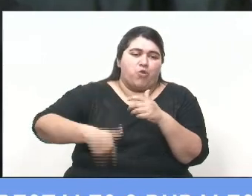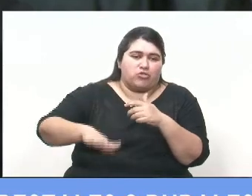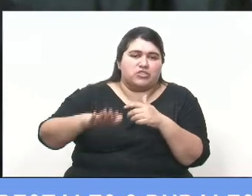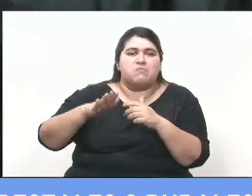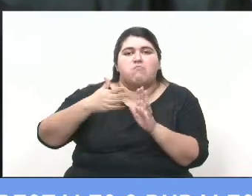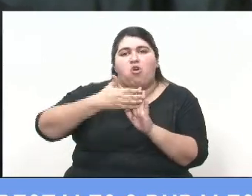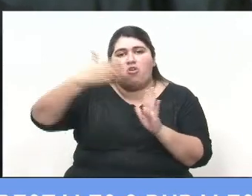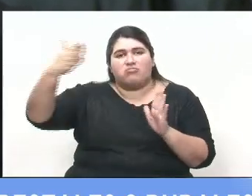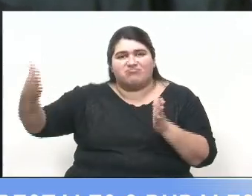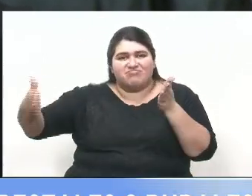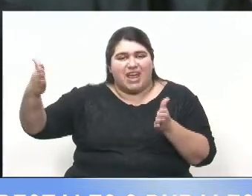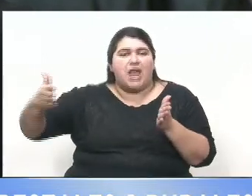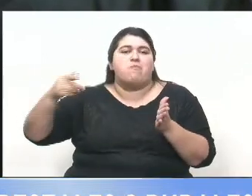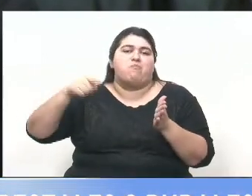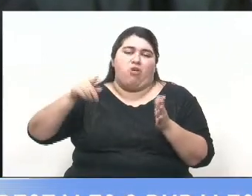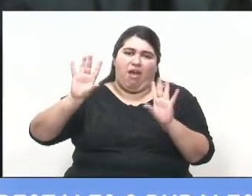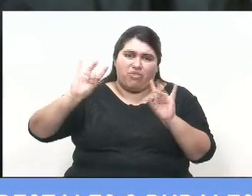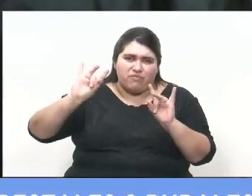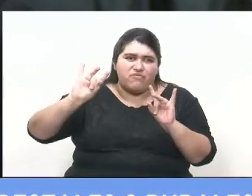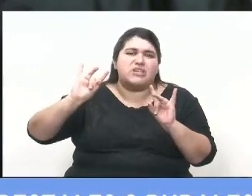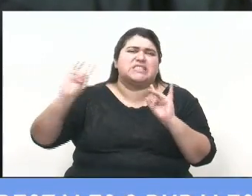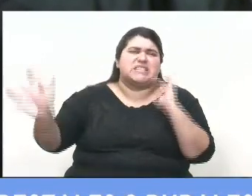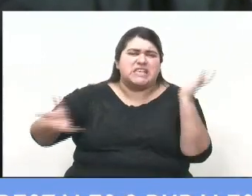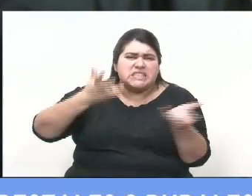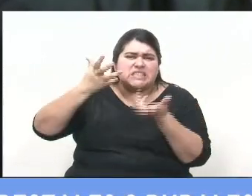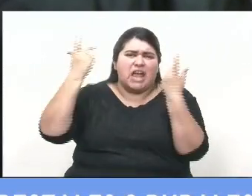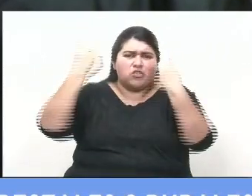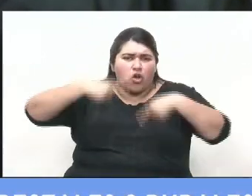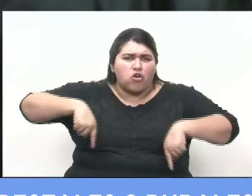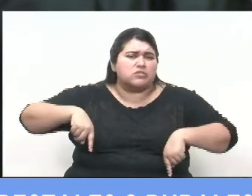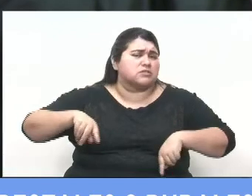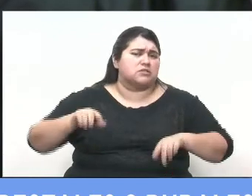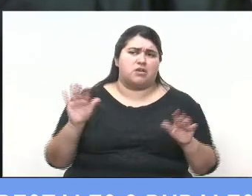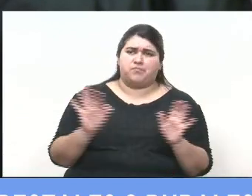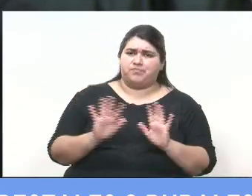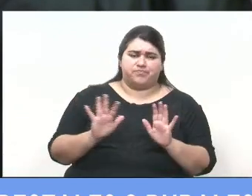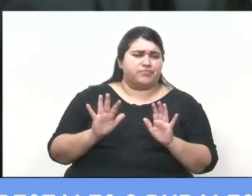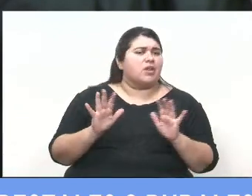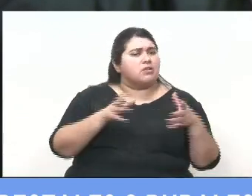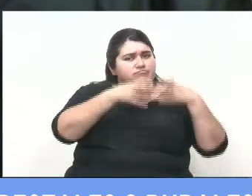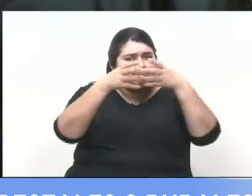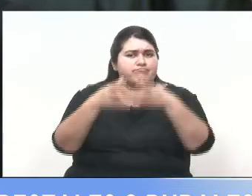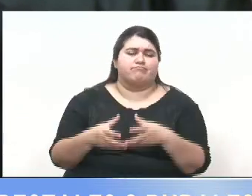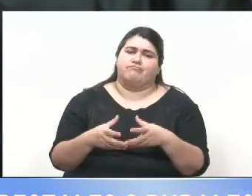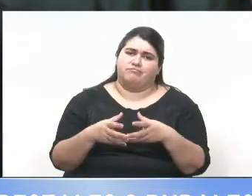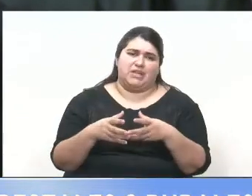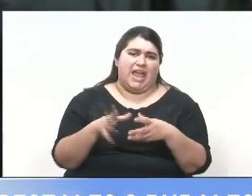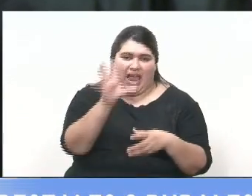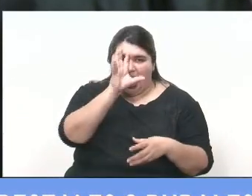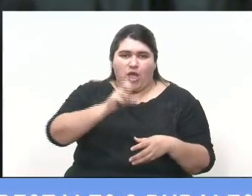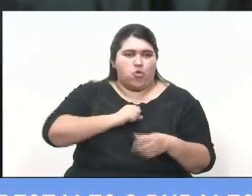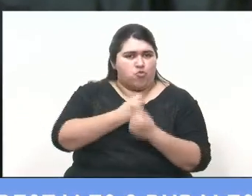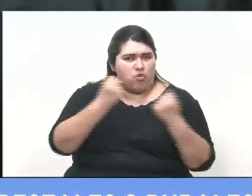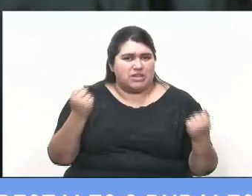o la próxima época crítica de incendios sin la salvaguarda para estos héroes de nuestra patria.